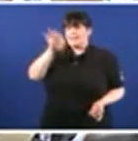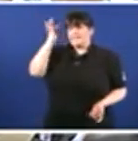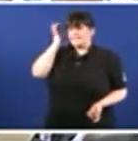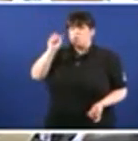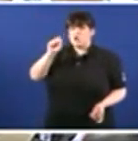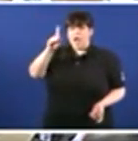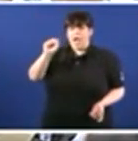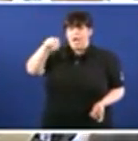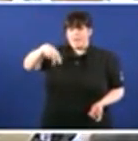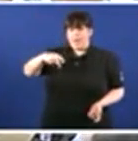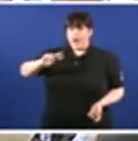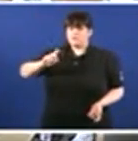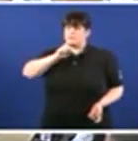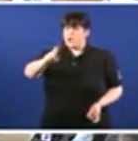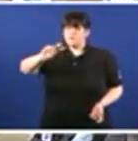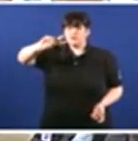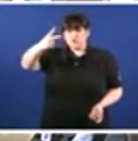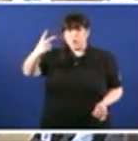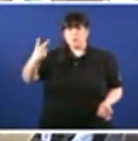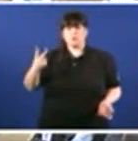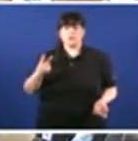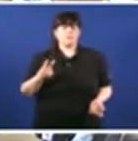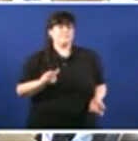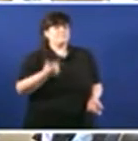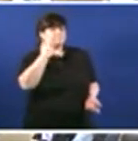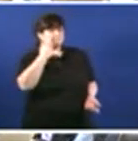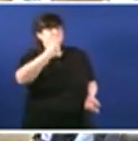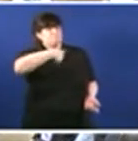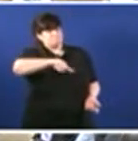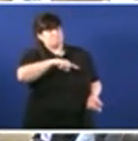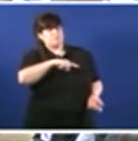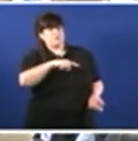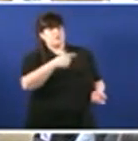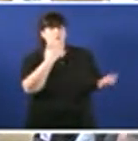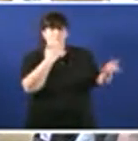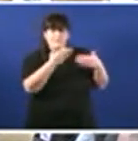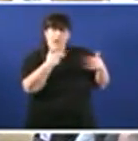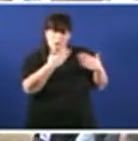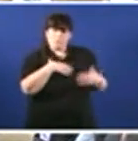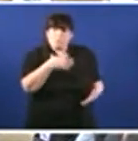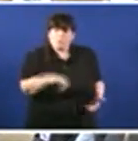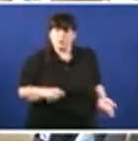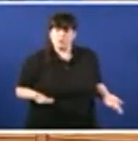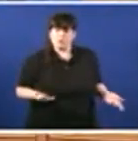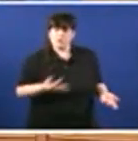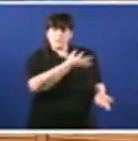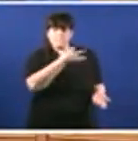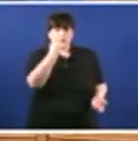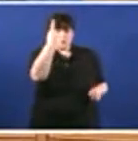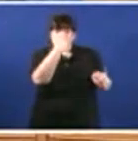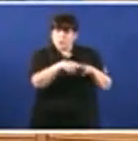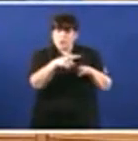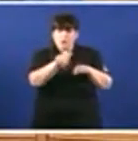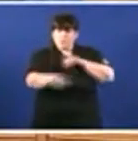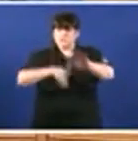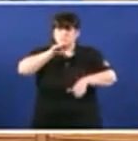1985 é posible o acordo e o diálogo e hai unha cousa que xa avanzamos señoría nese texto